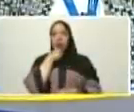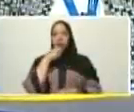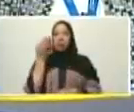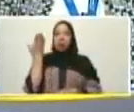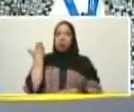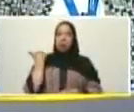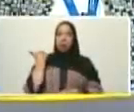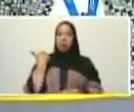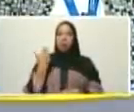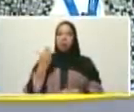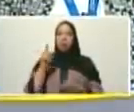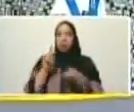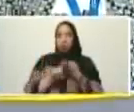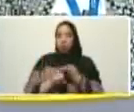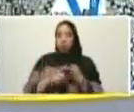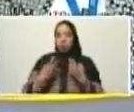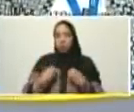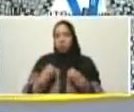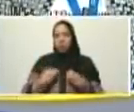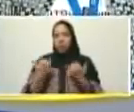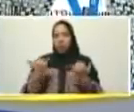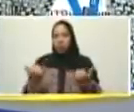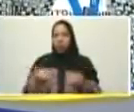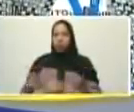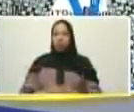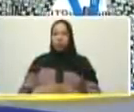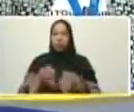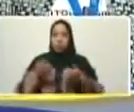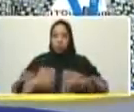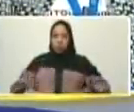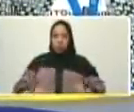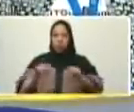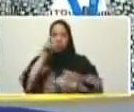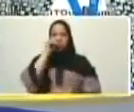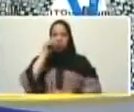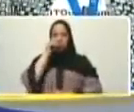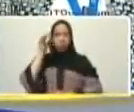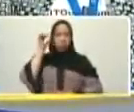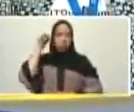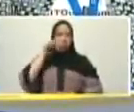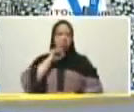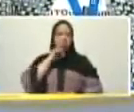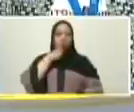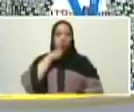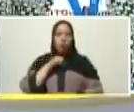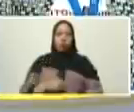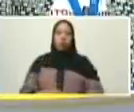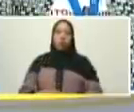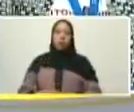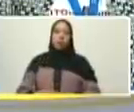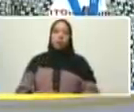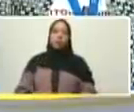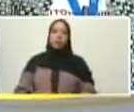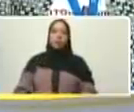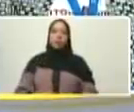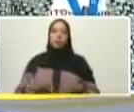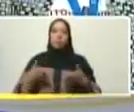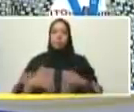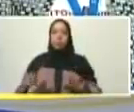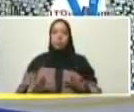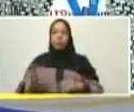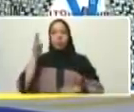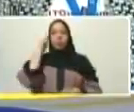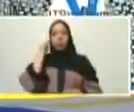pero su esposa su hija su hijo sus nietos bueno eran los fundadores del movimiento